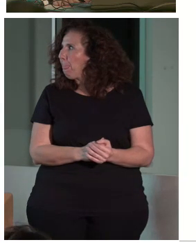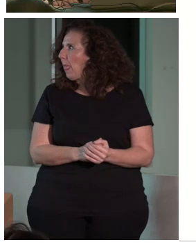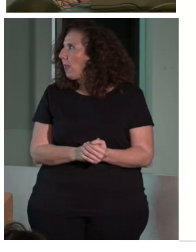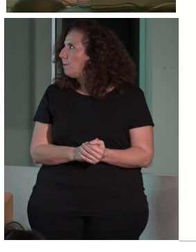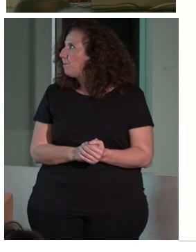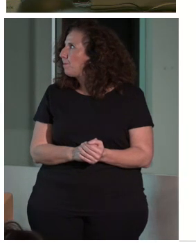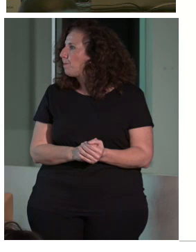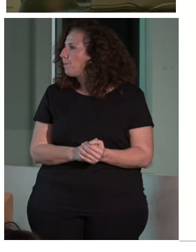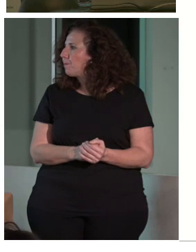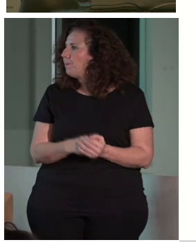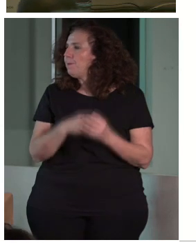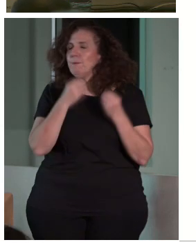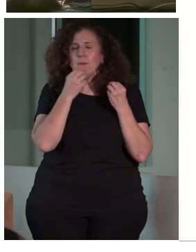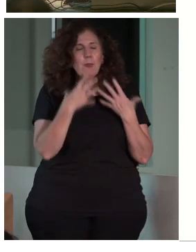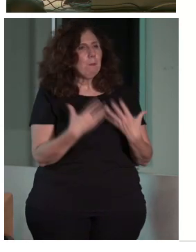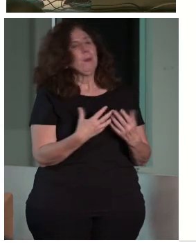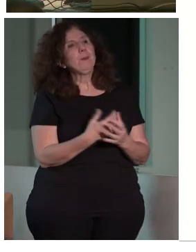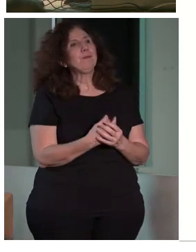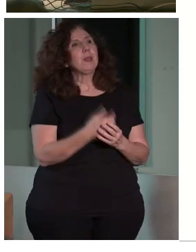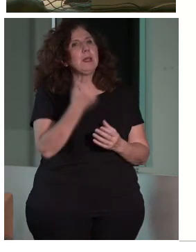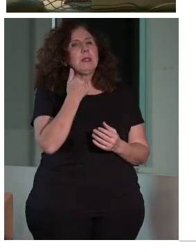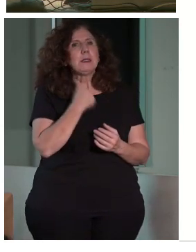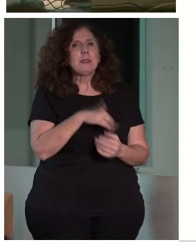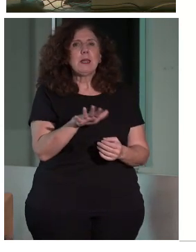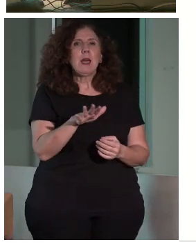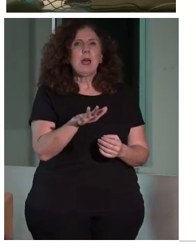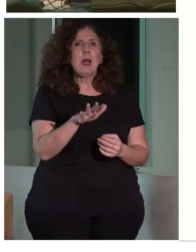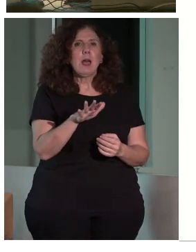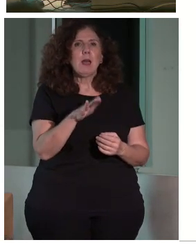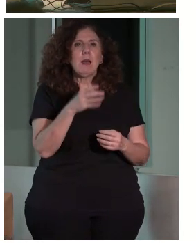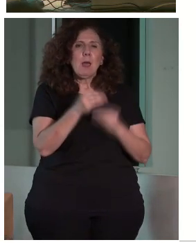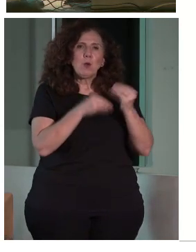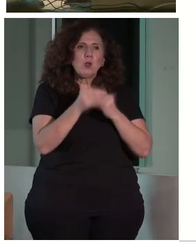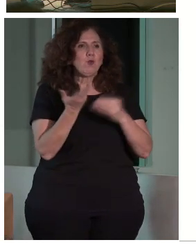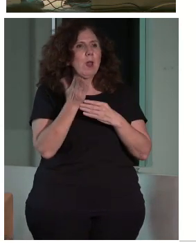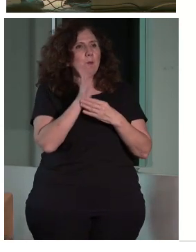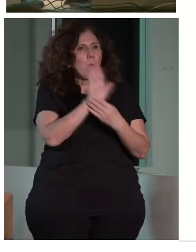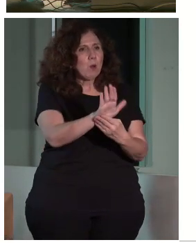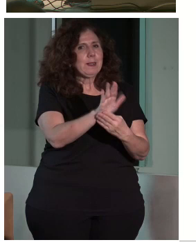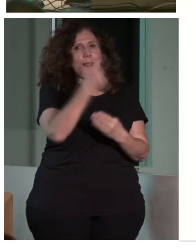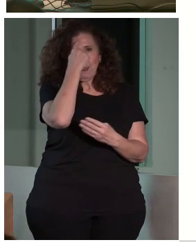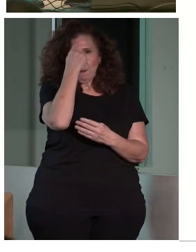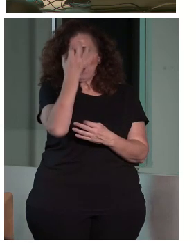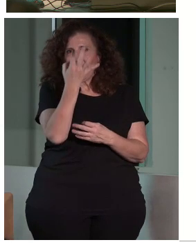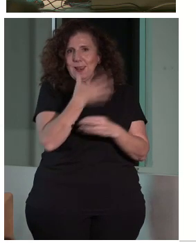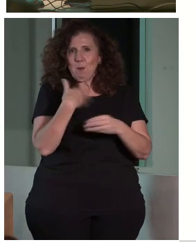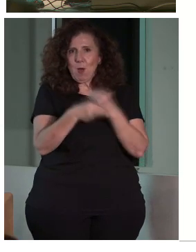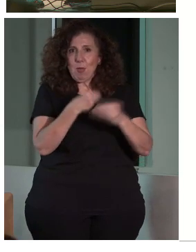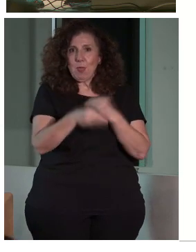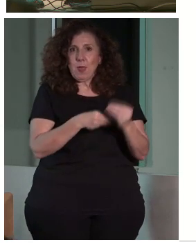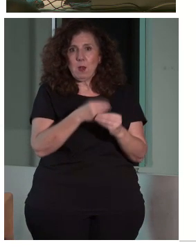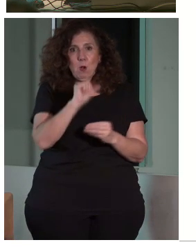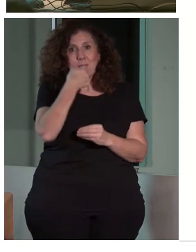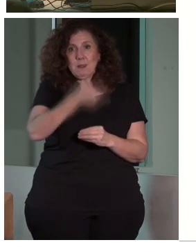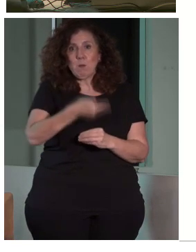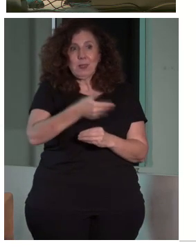Bien, una vez que hemos llegado a esa propuesta, a esa intervención que queremos hacer, lo más adecuado es